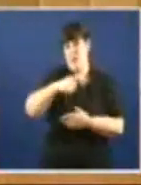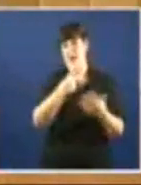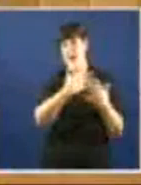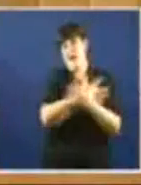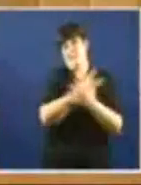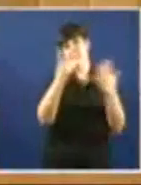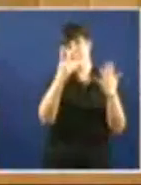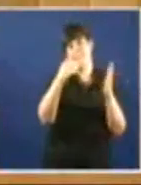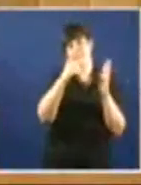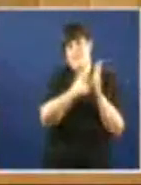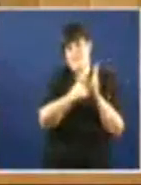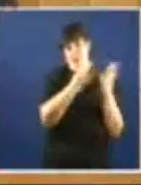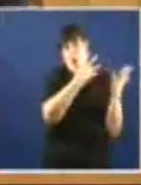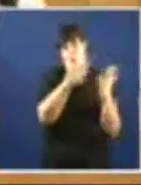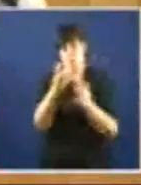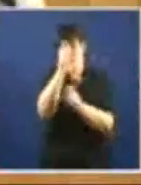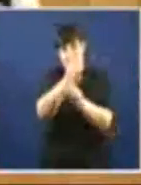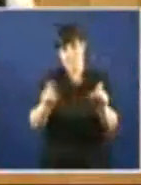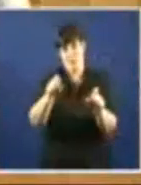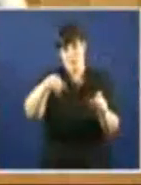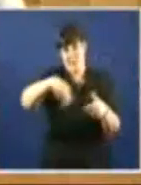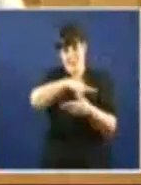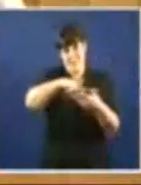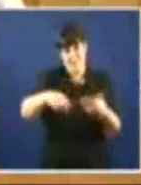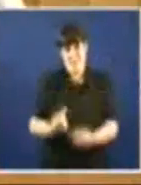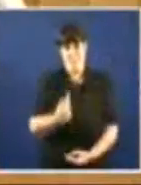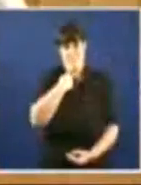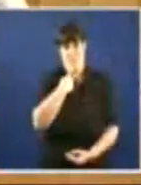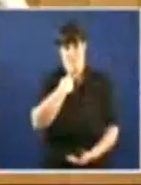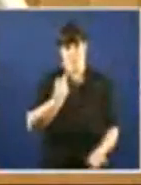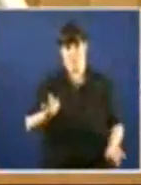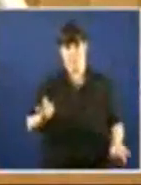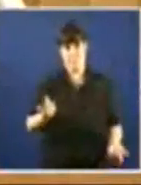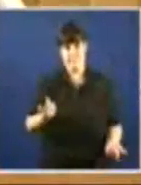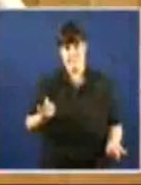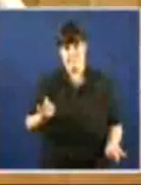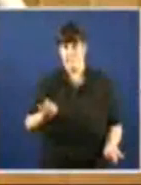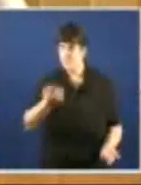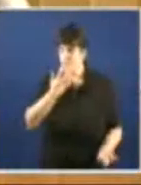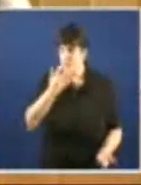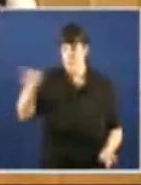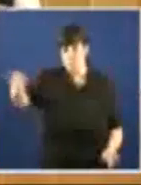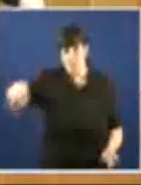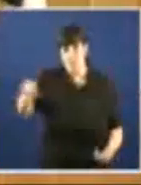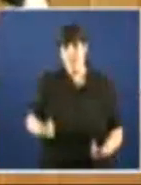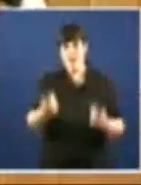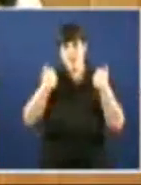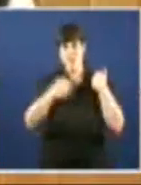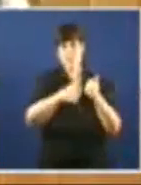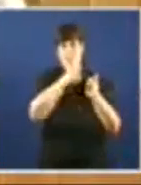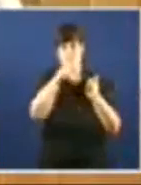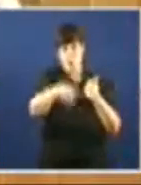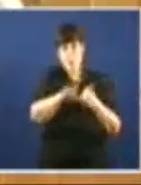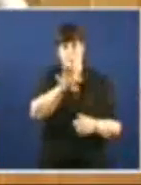Noventa nove Habitantes Vostedes tamén son responsables Donde un país Onde formarse Estudar Traballar